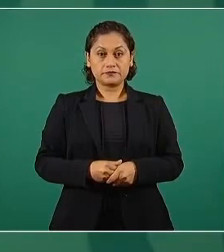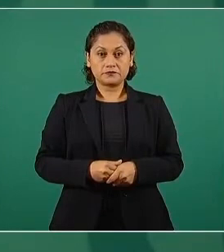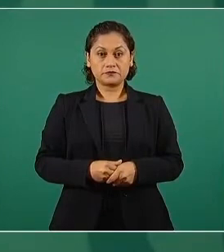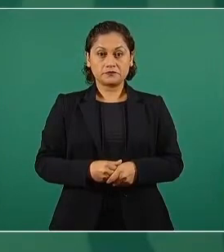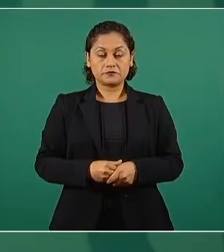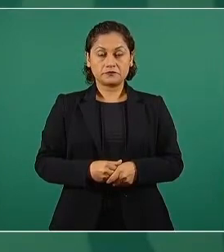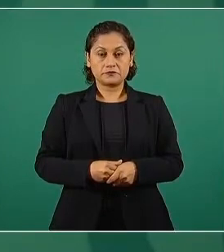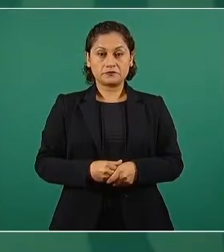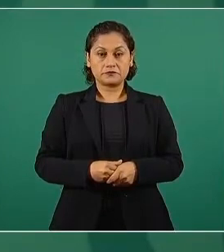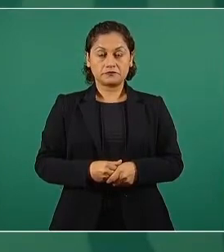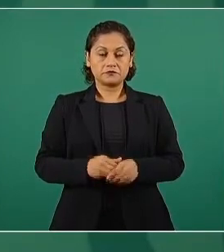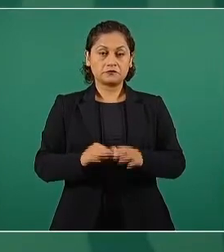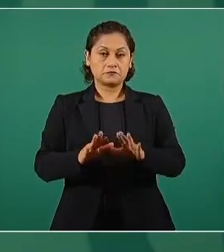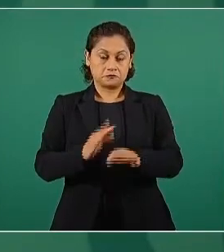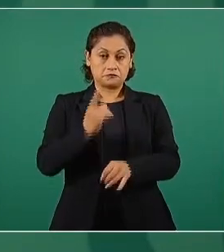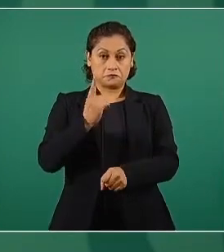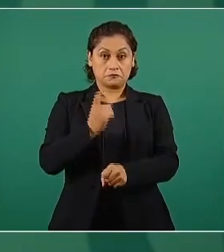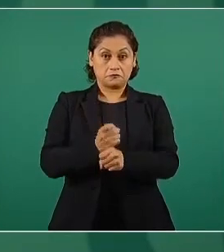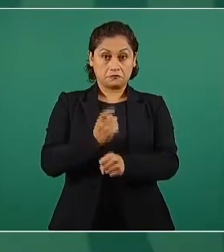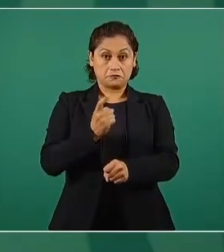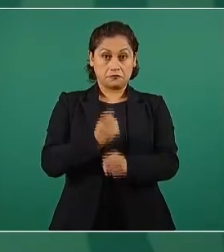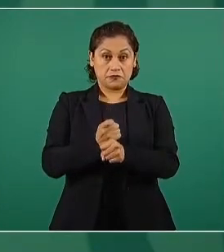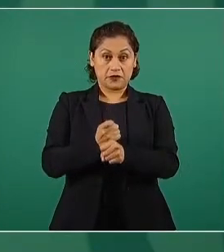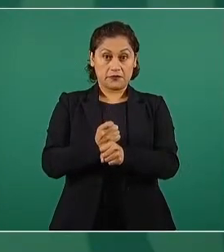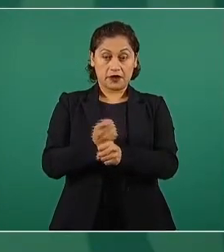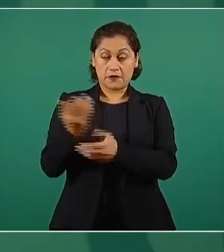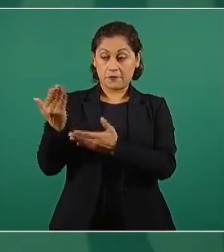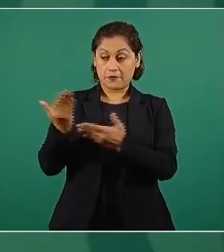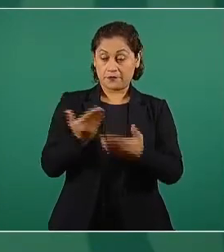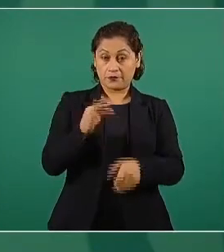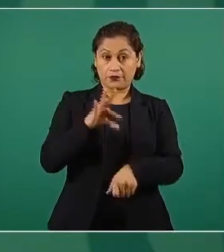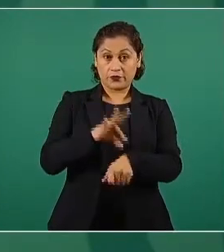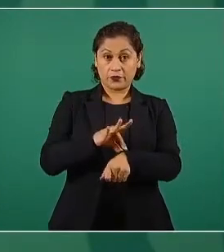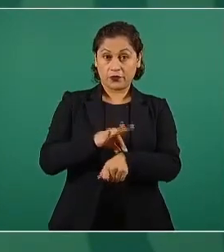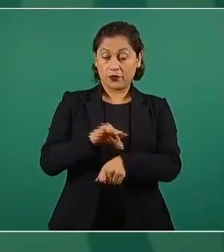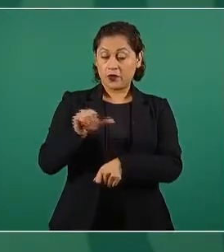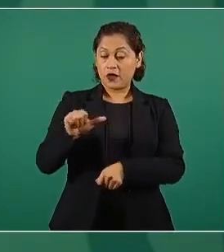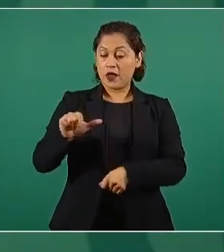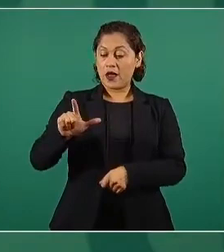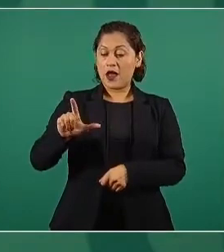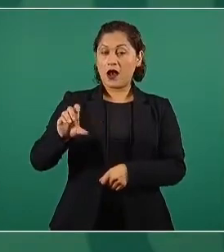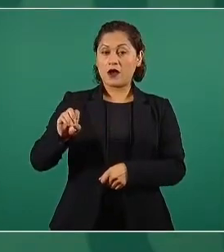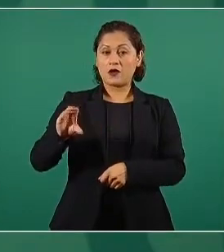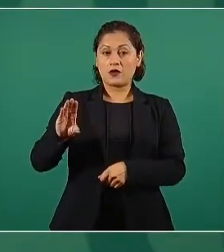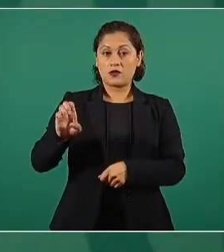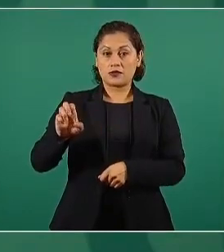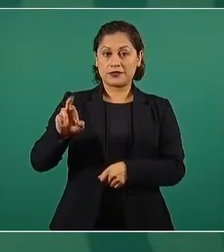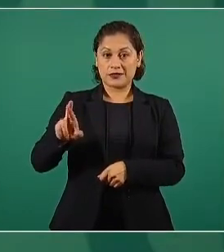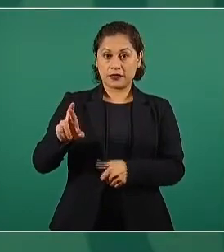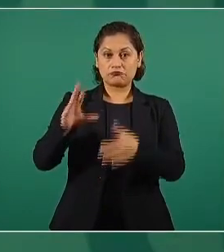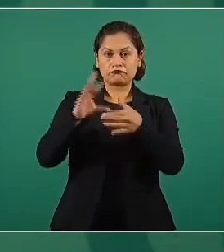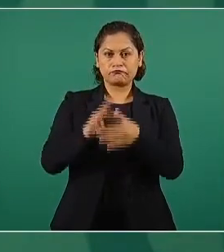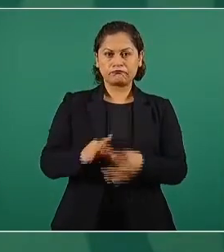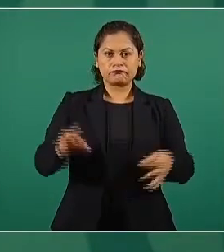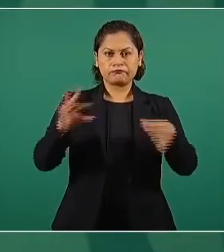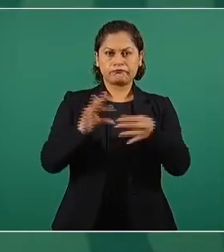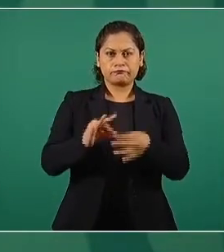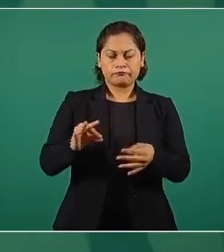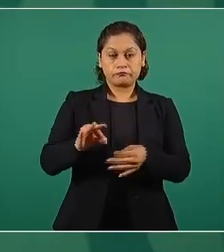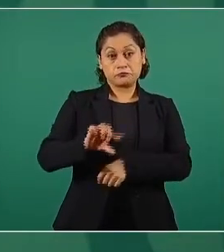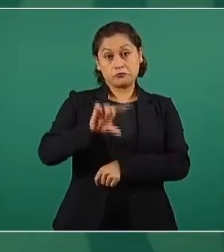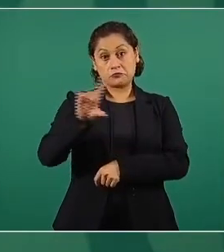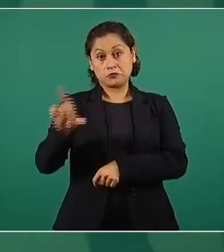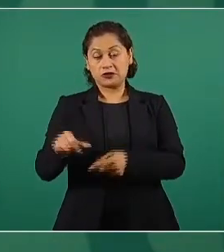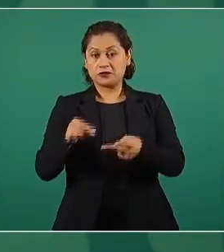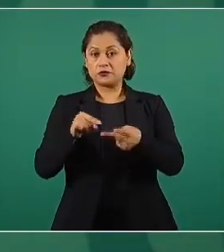doctor Alcocer, del doctor Hugo